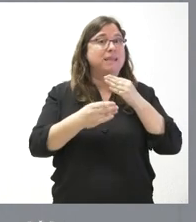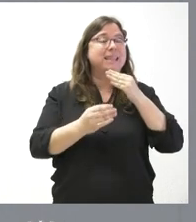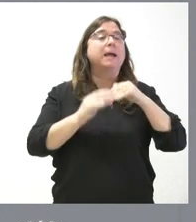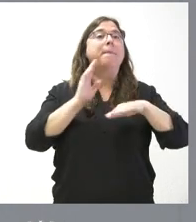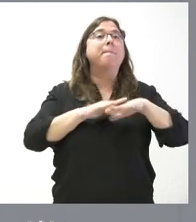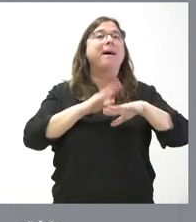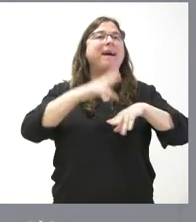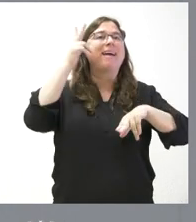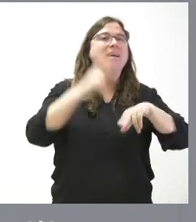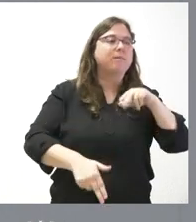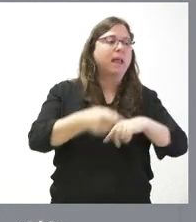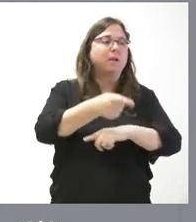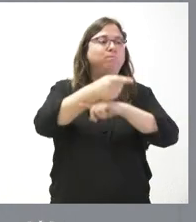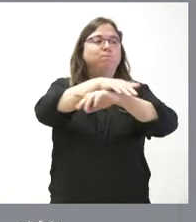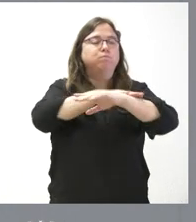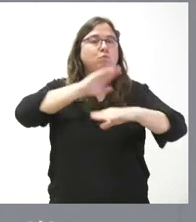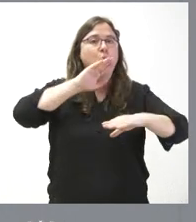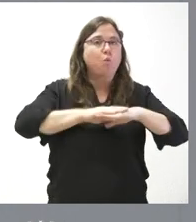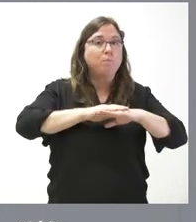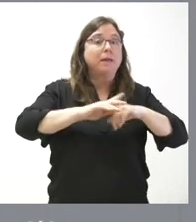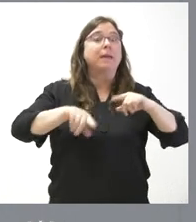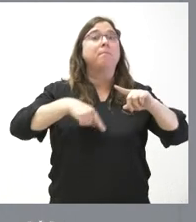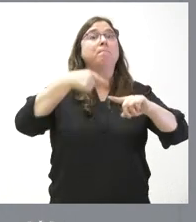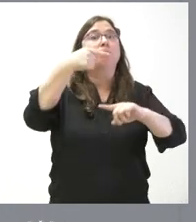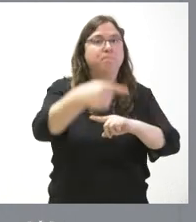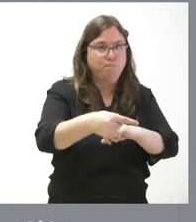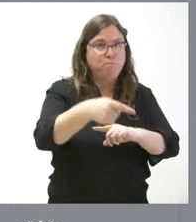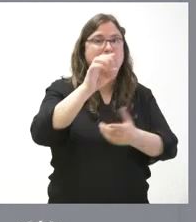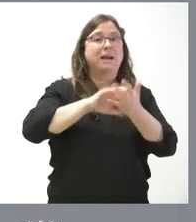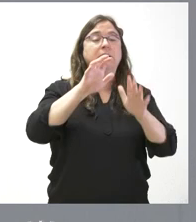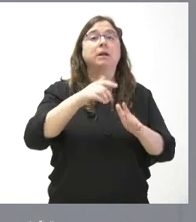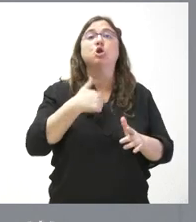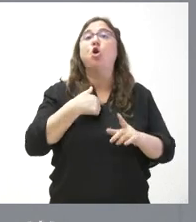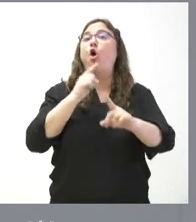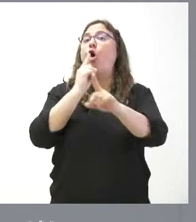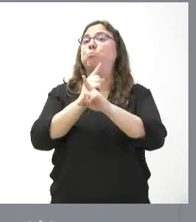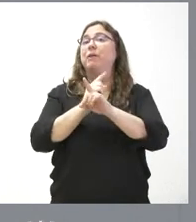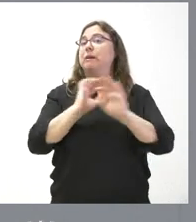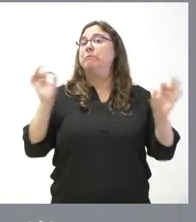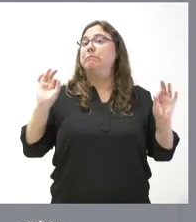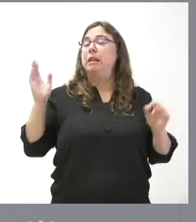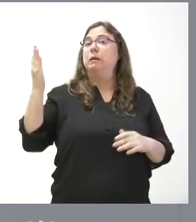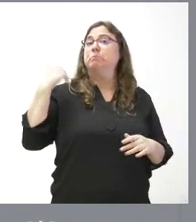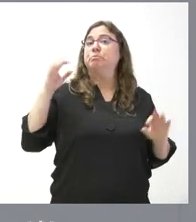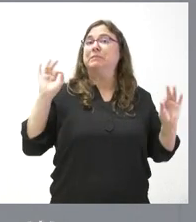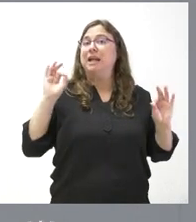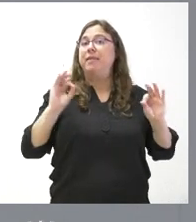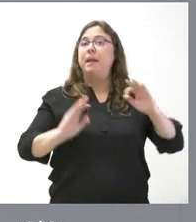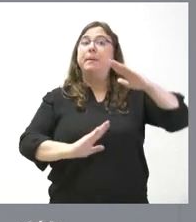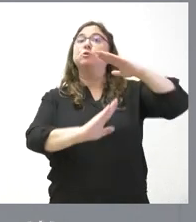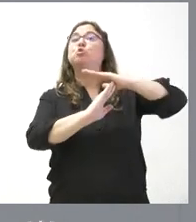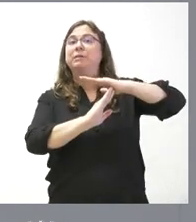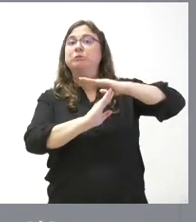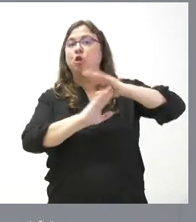aplicación de esa orden ministerial y sus consecuencias sobre Castilla y León es no oponernos al requerimiento de la medida cautelar de suspensión.